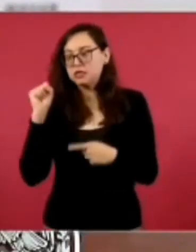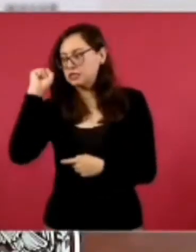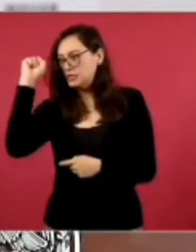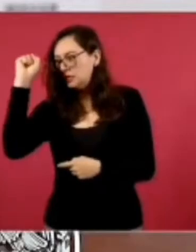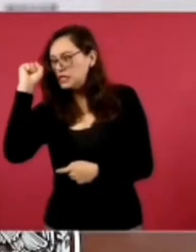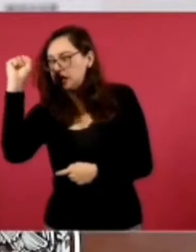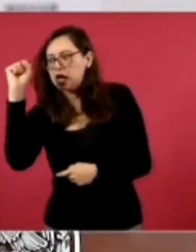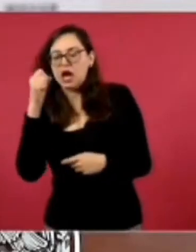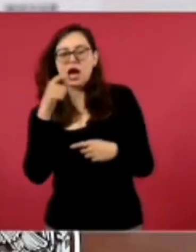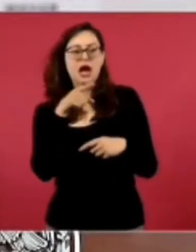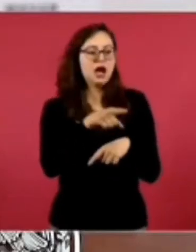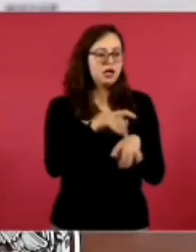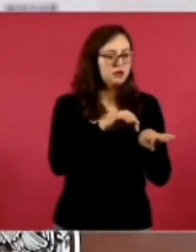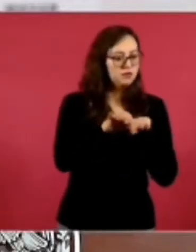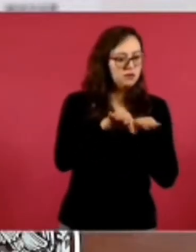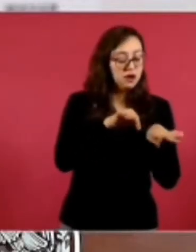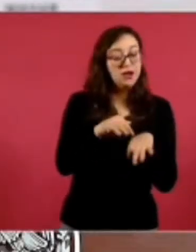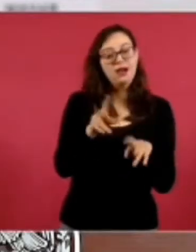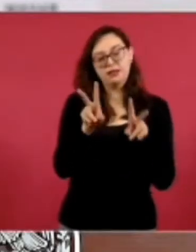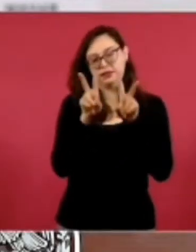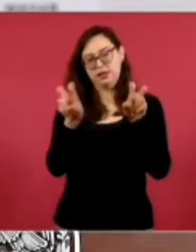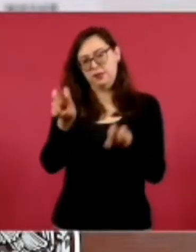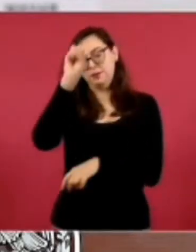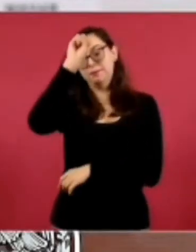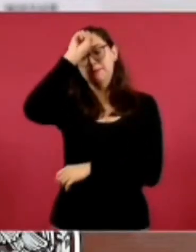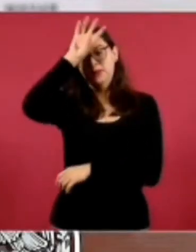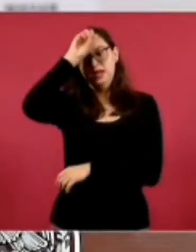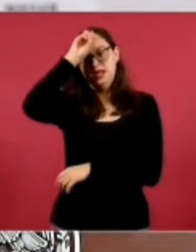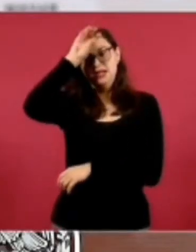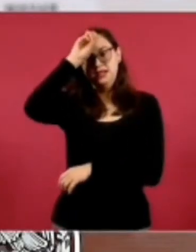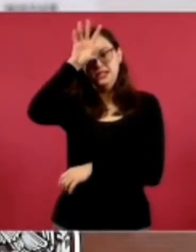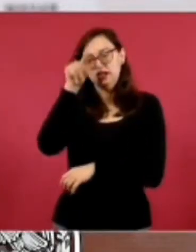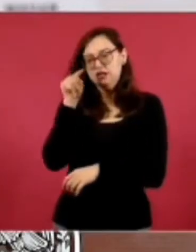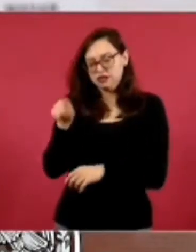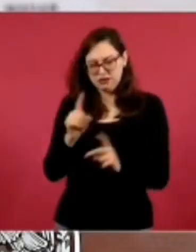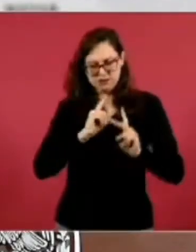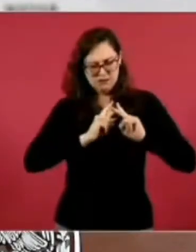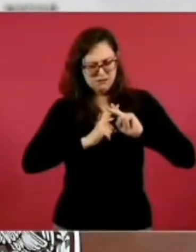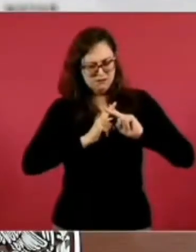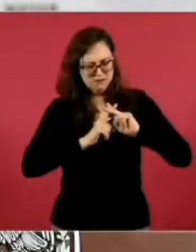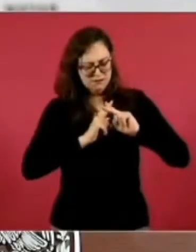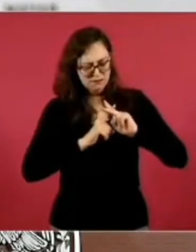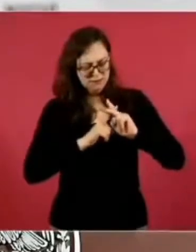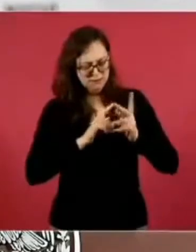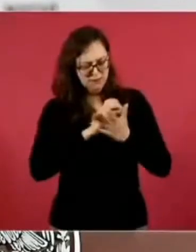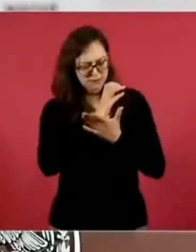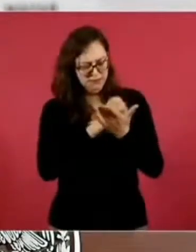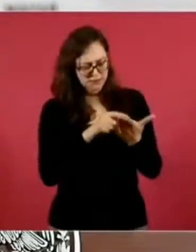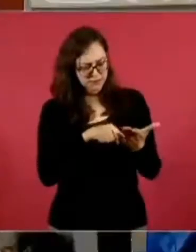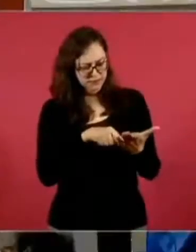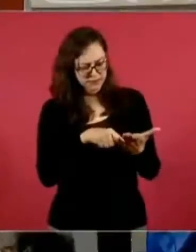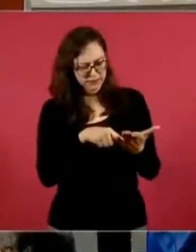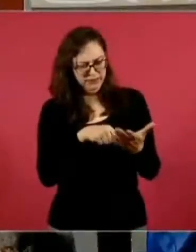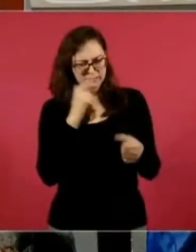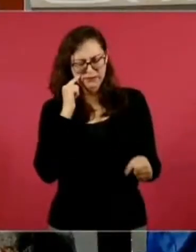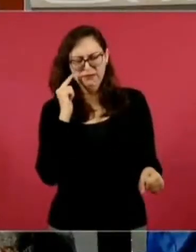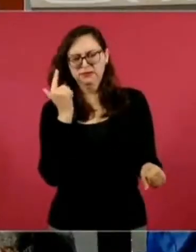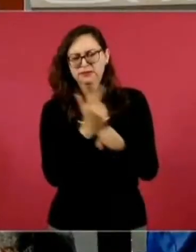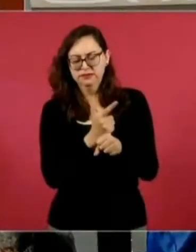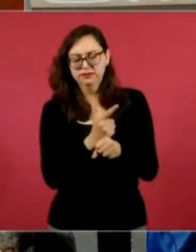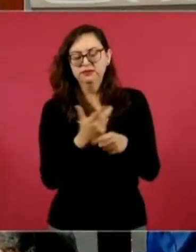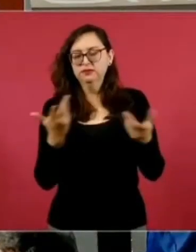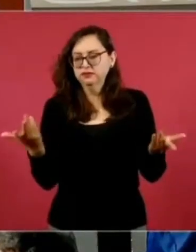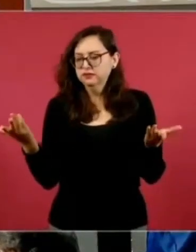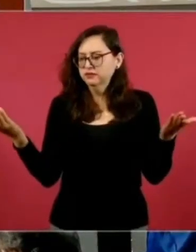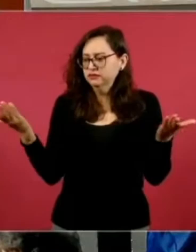Nacional Minero, quien es el que detenta el contrato colectivo, la titularidad del contrato colectivo de trabajo, pues se